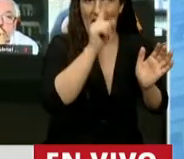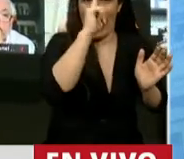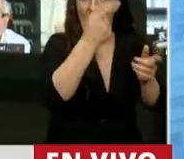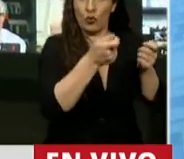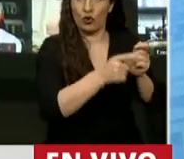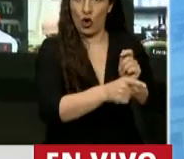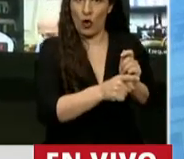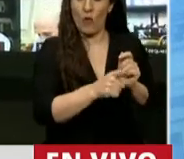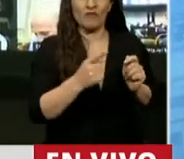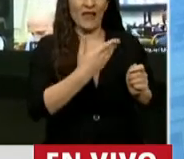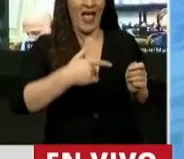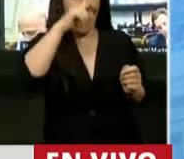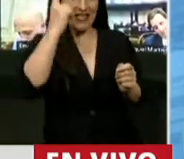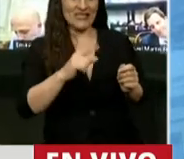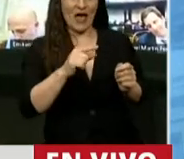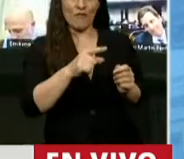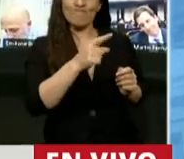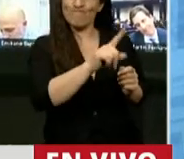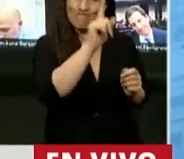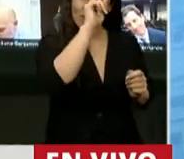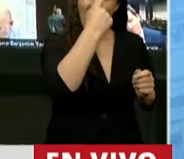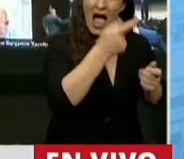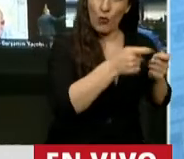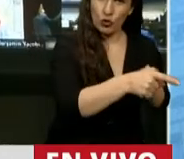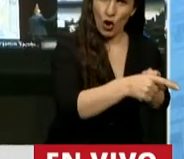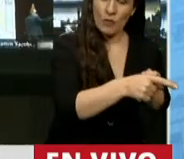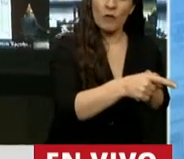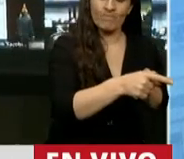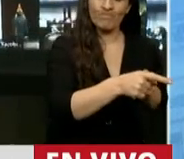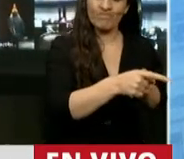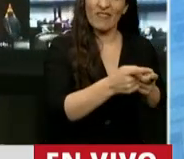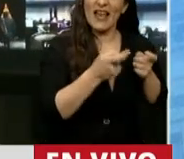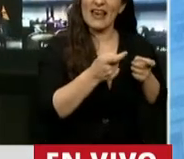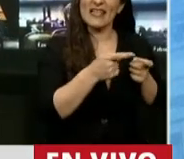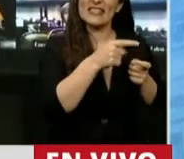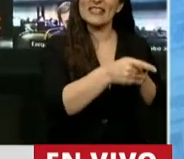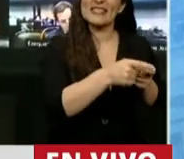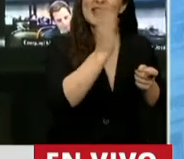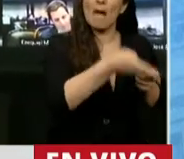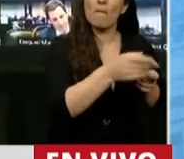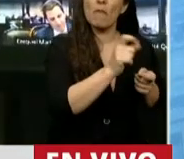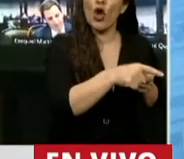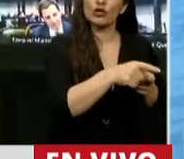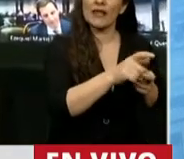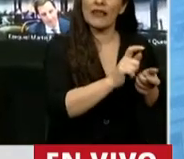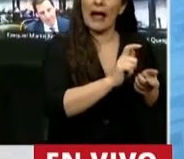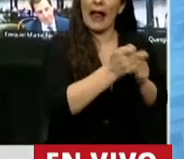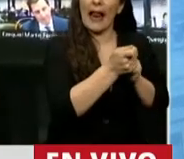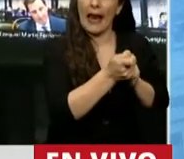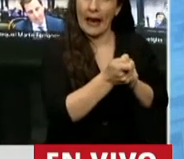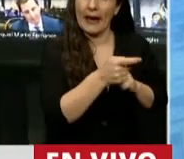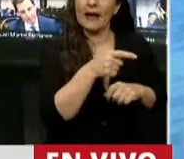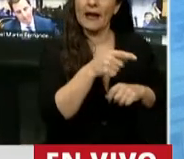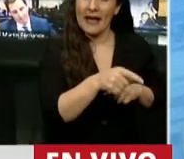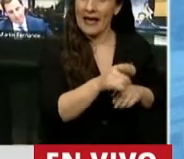Nacional entiende que para garantizar esa autonomía resulta necesario adecuar su coeficiente de financiamiento y